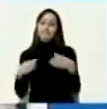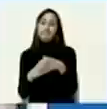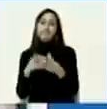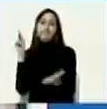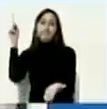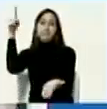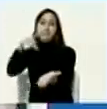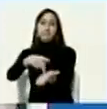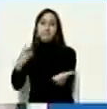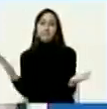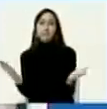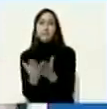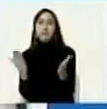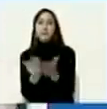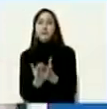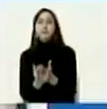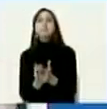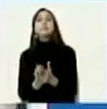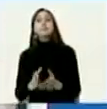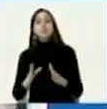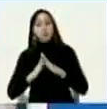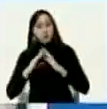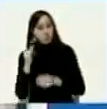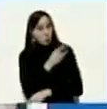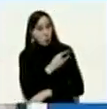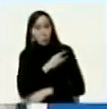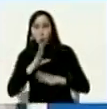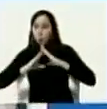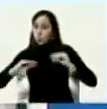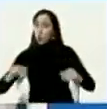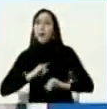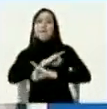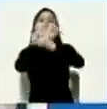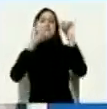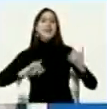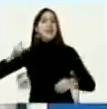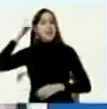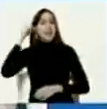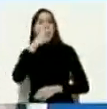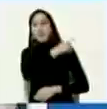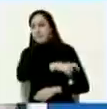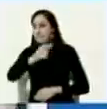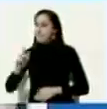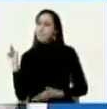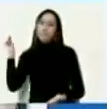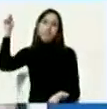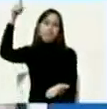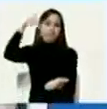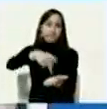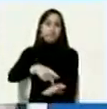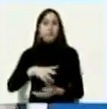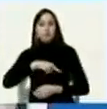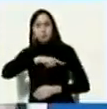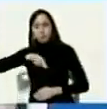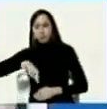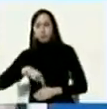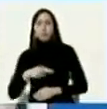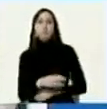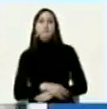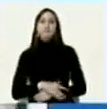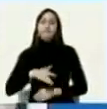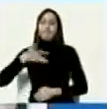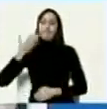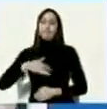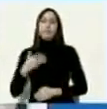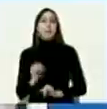eso de verdad va a ser uno de los días más felices de mucho tiempo para nosotros para